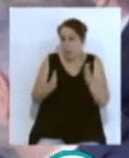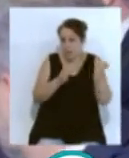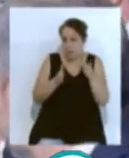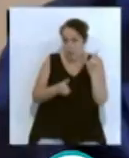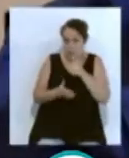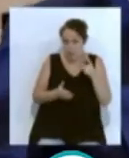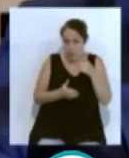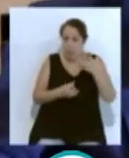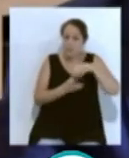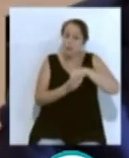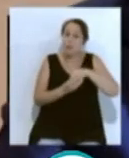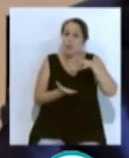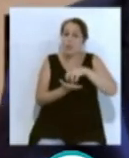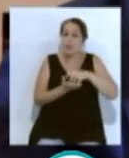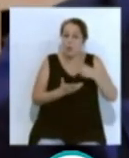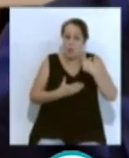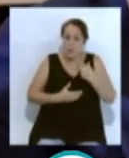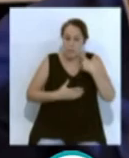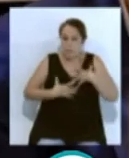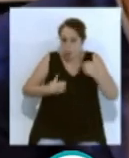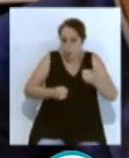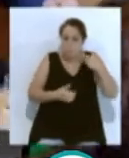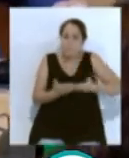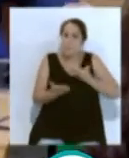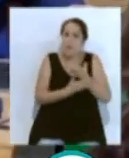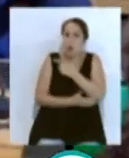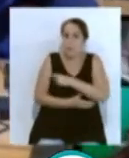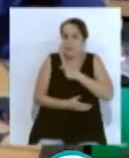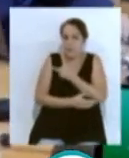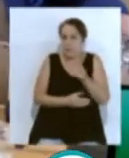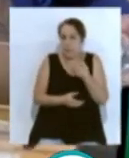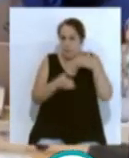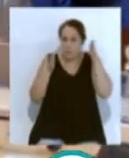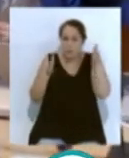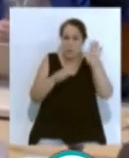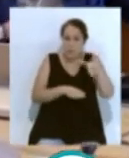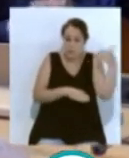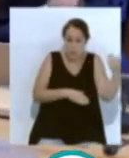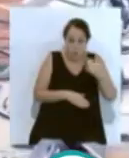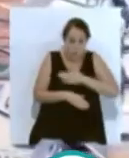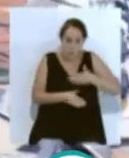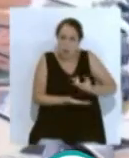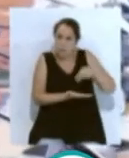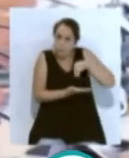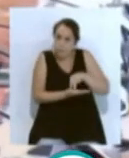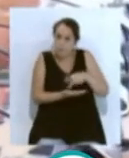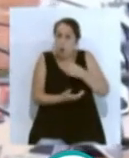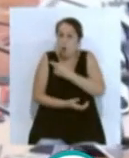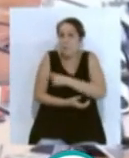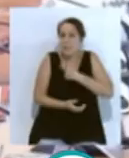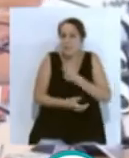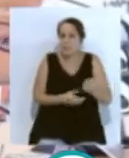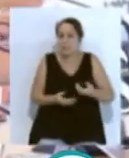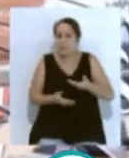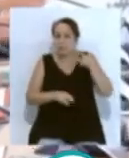en los centros de salud han reclamado su presencia en el Comité Asesor Externo para el COVID, un comité que realizará balances